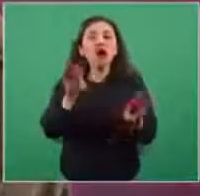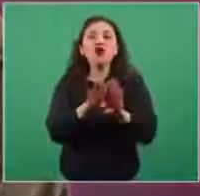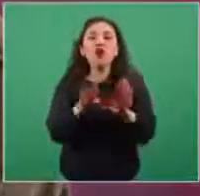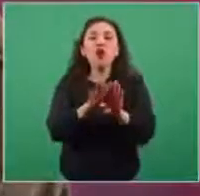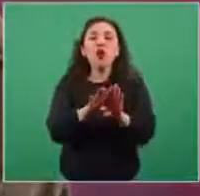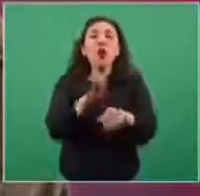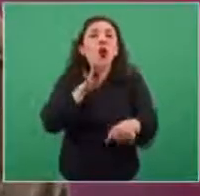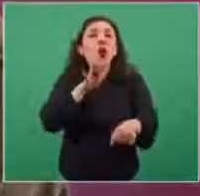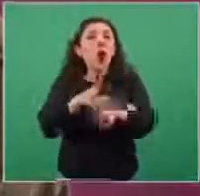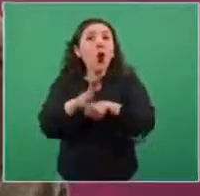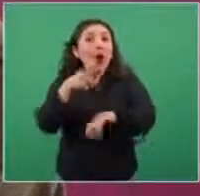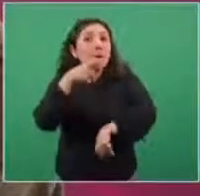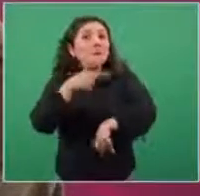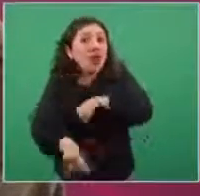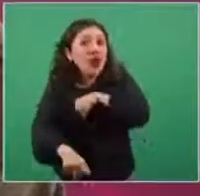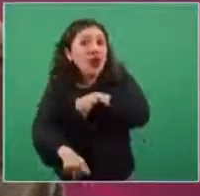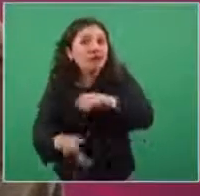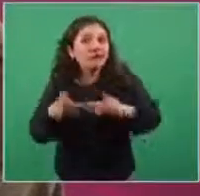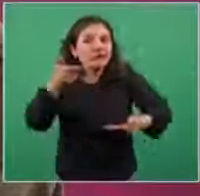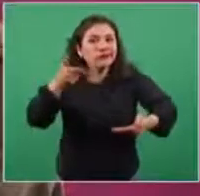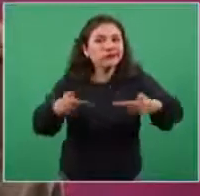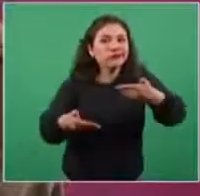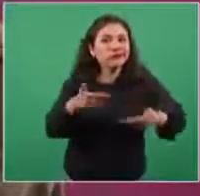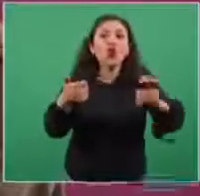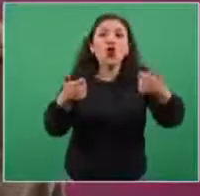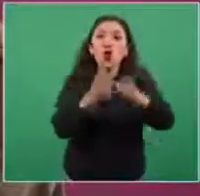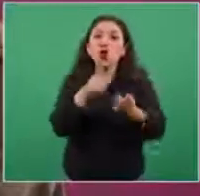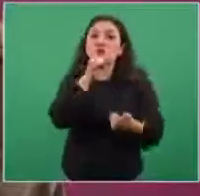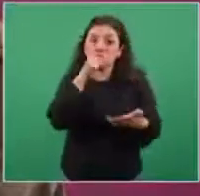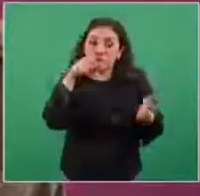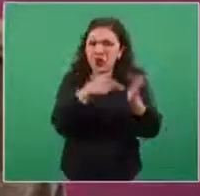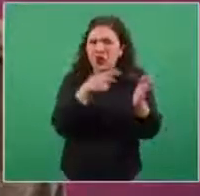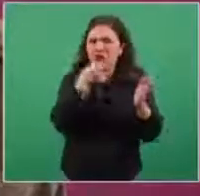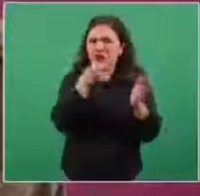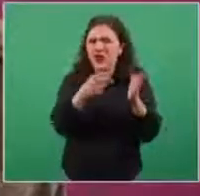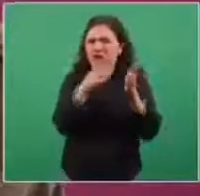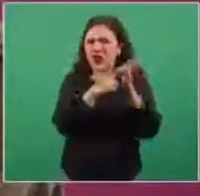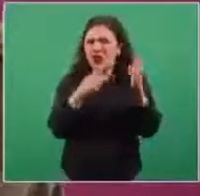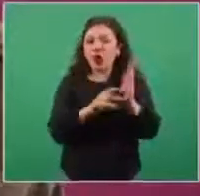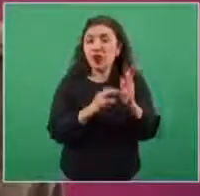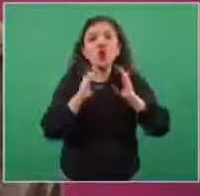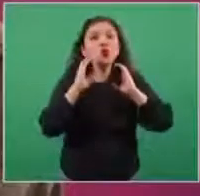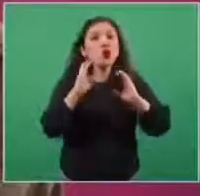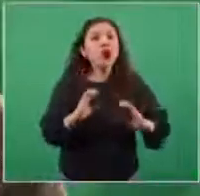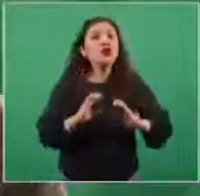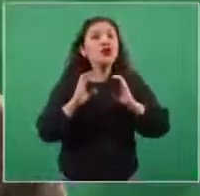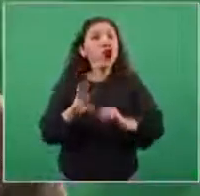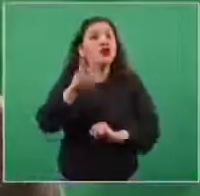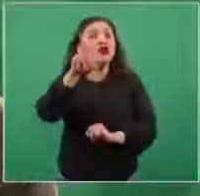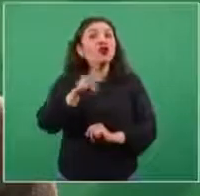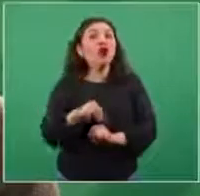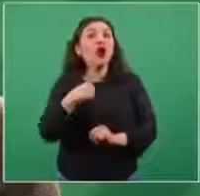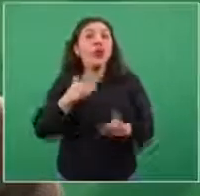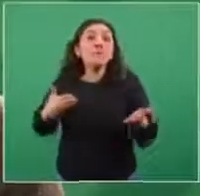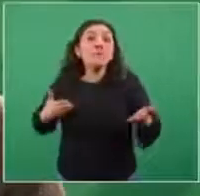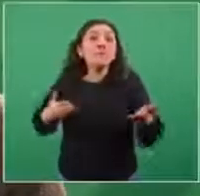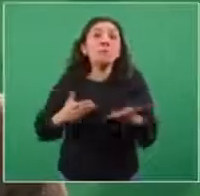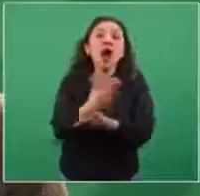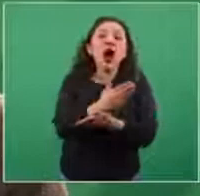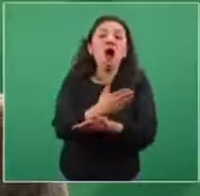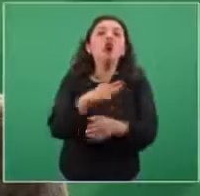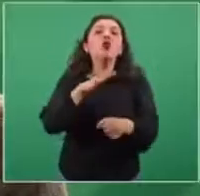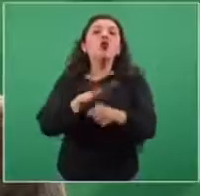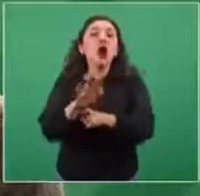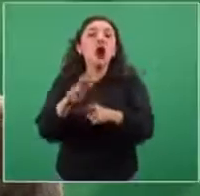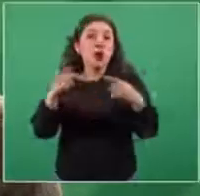riesgo. Y explícitamente el reglamento señala, cuidando de no interferir con el